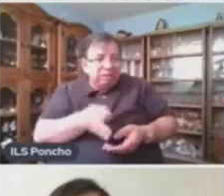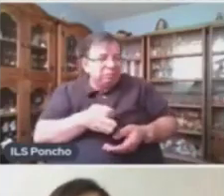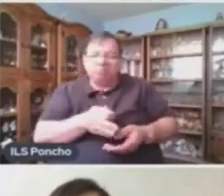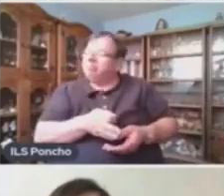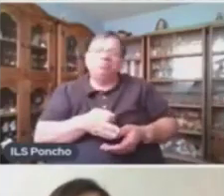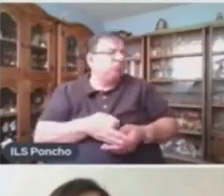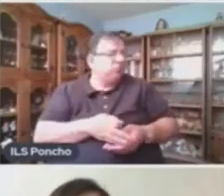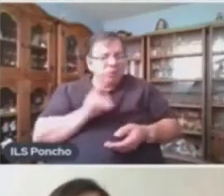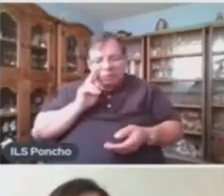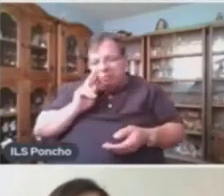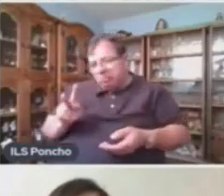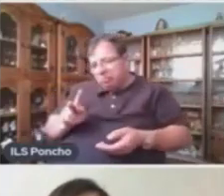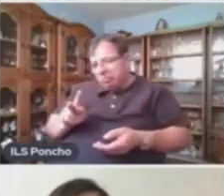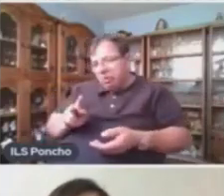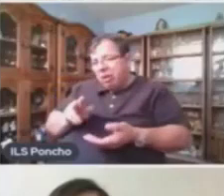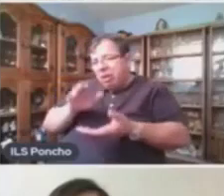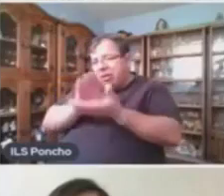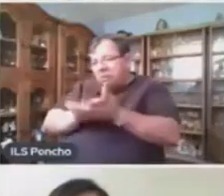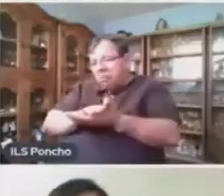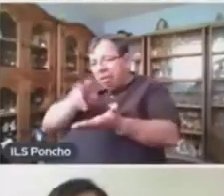Morir